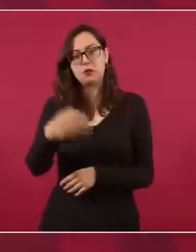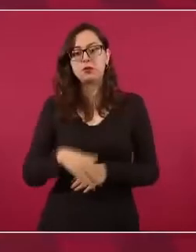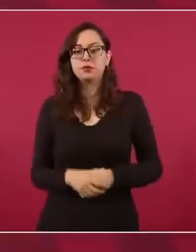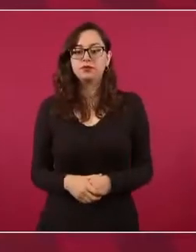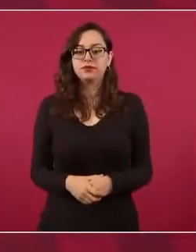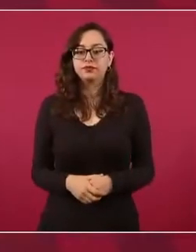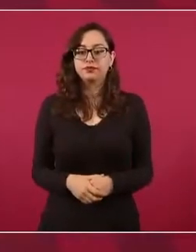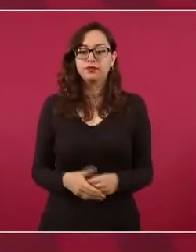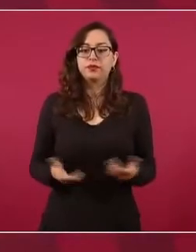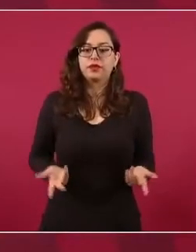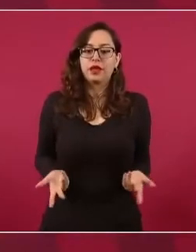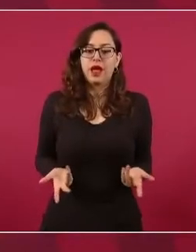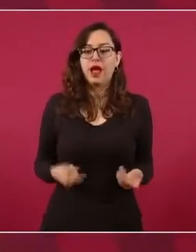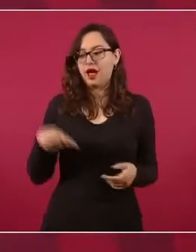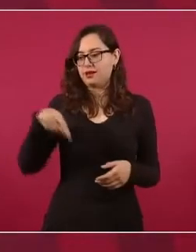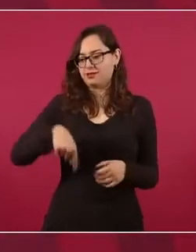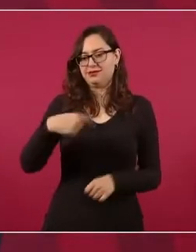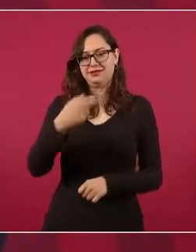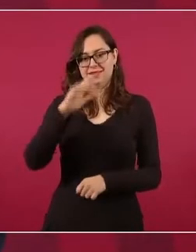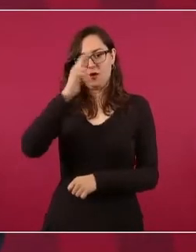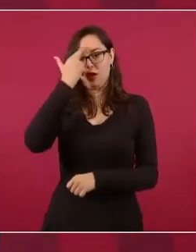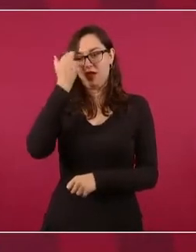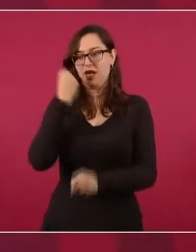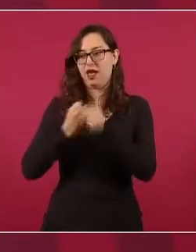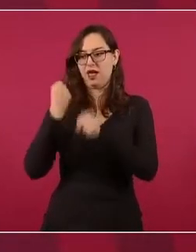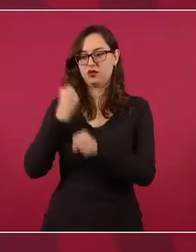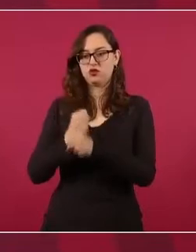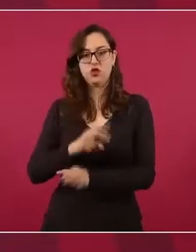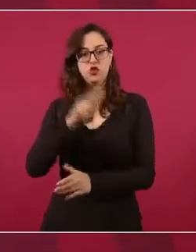de que fueron